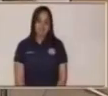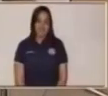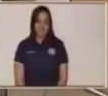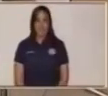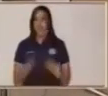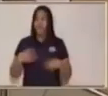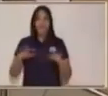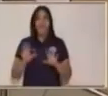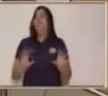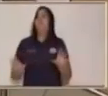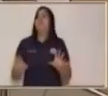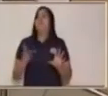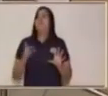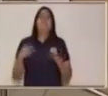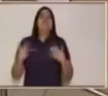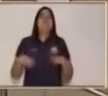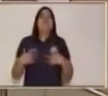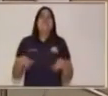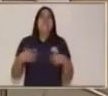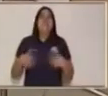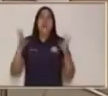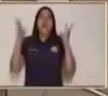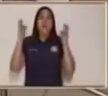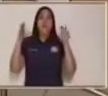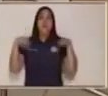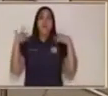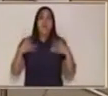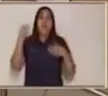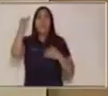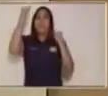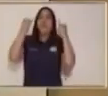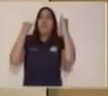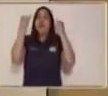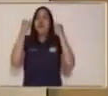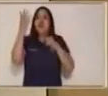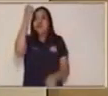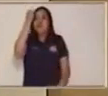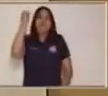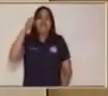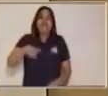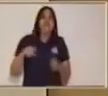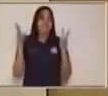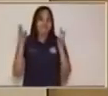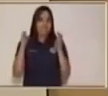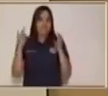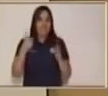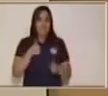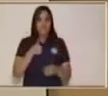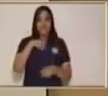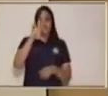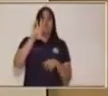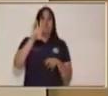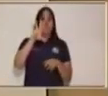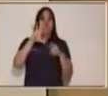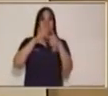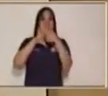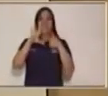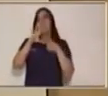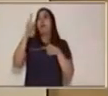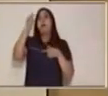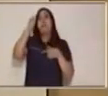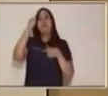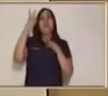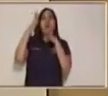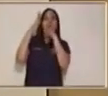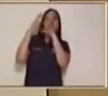Tiempo. ¿Cuántos temas lograste? ¿Cuántas ideas pudiste lograr de este tema? Yo, cinco. Pensé